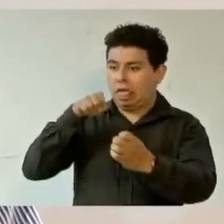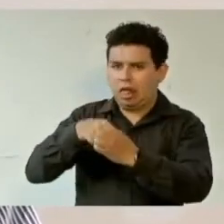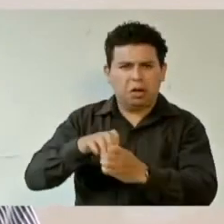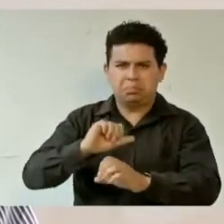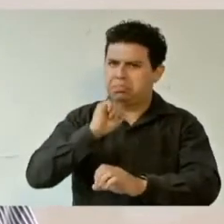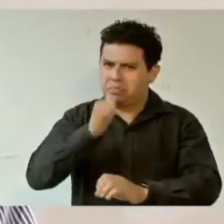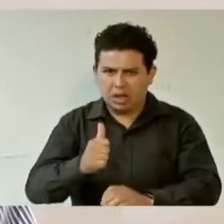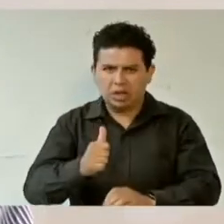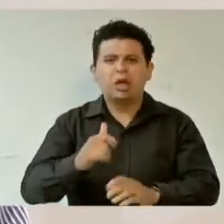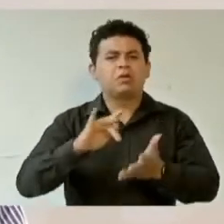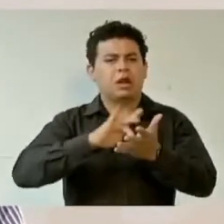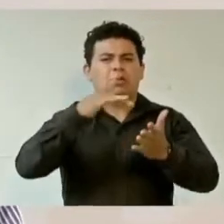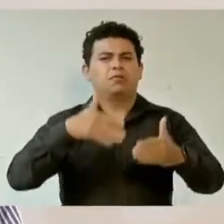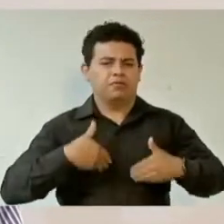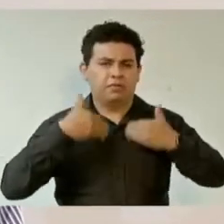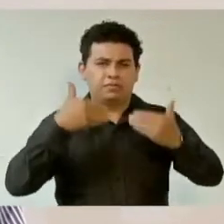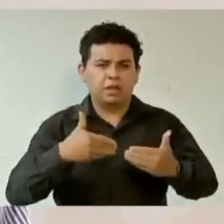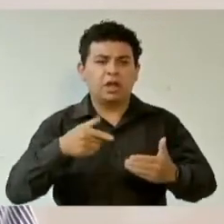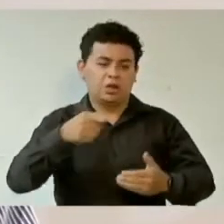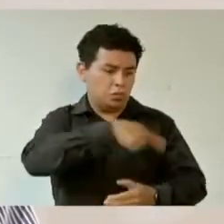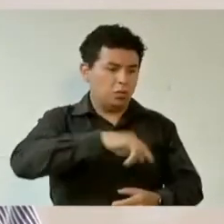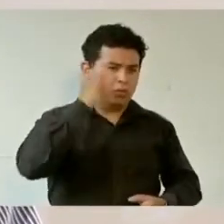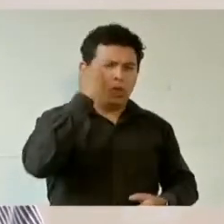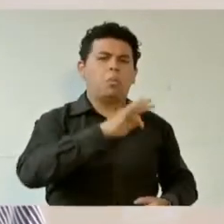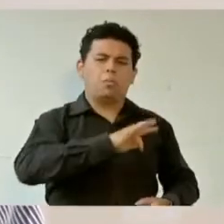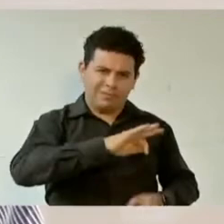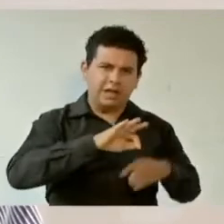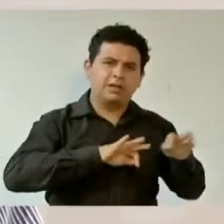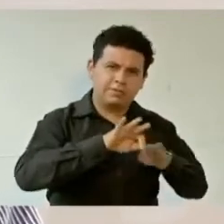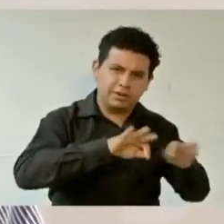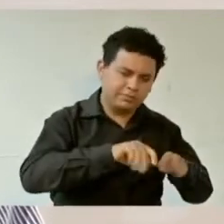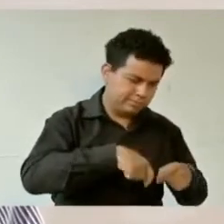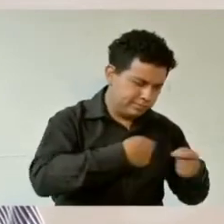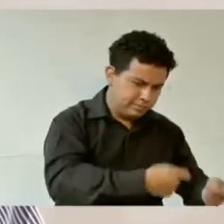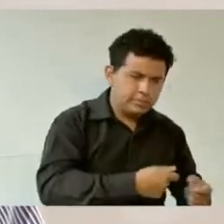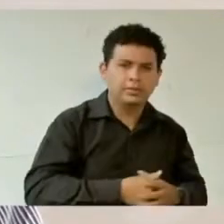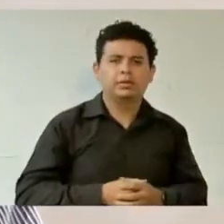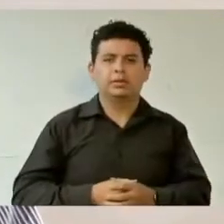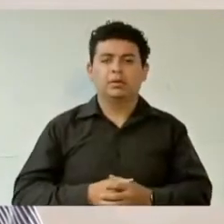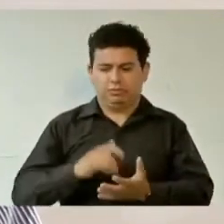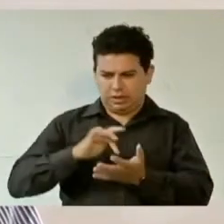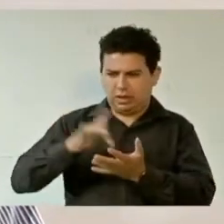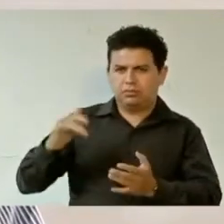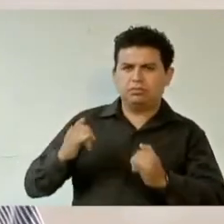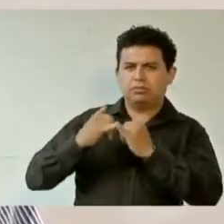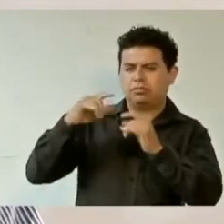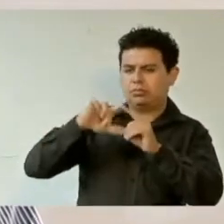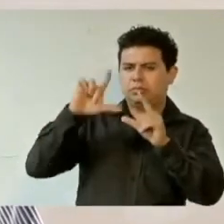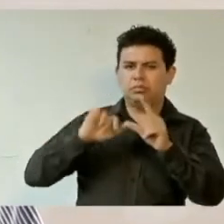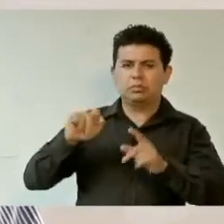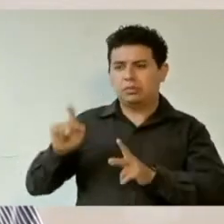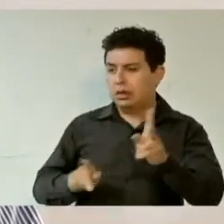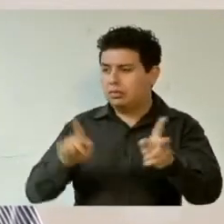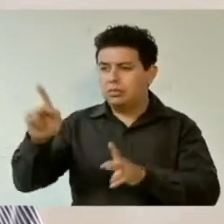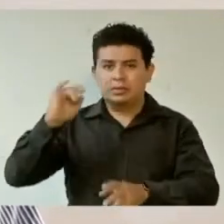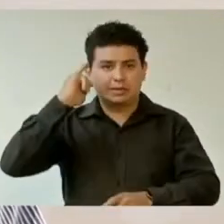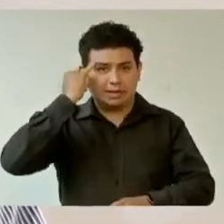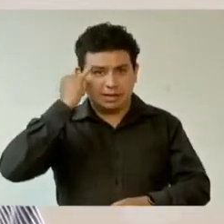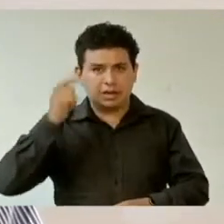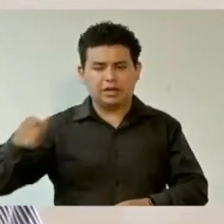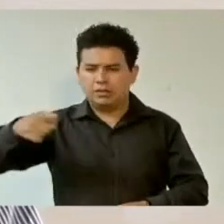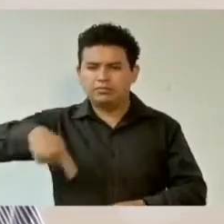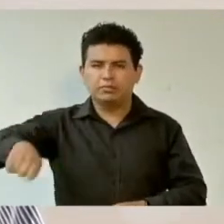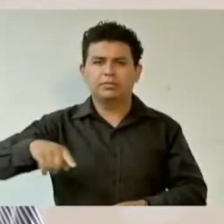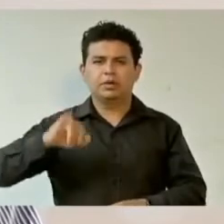tenernos confianza a los pueblos indígenas. Agradecemos al Instituto Nacional de los Pueblos Indígenas,